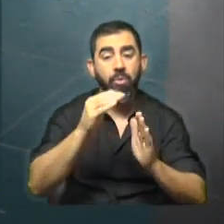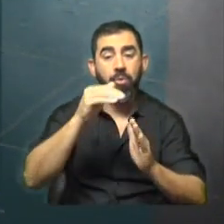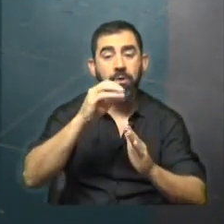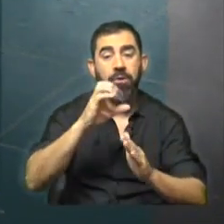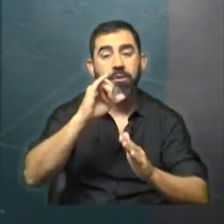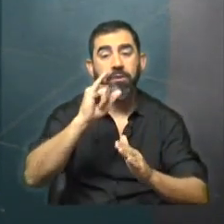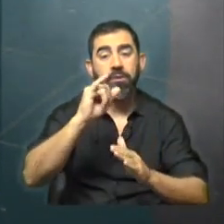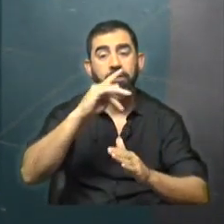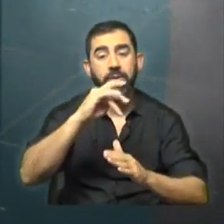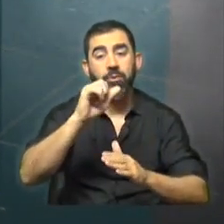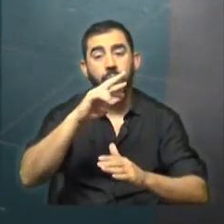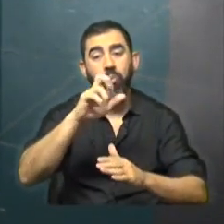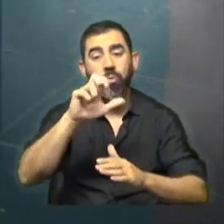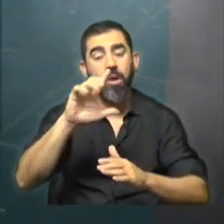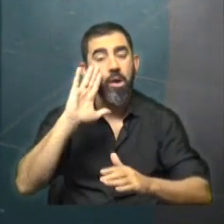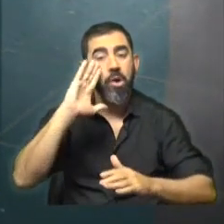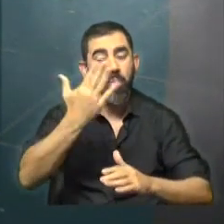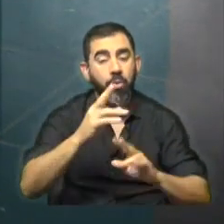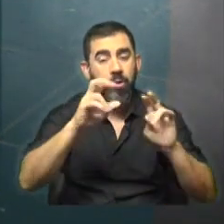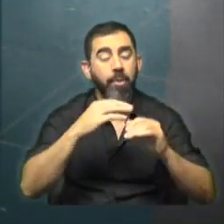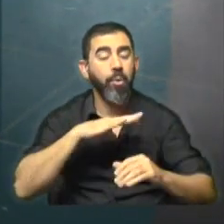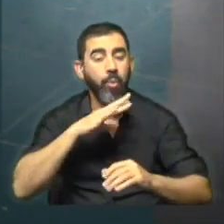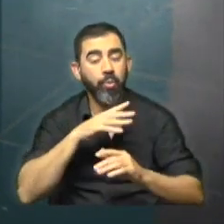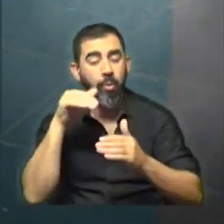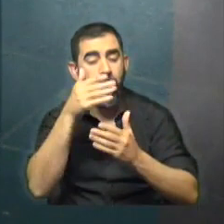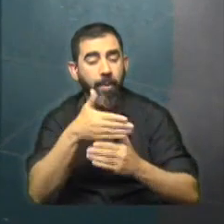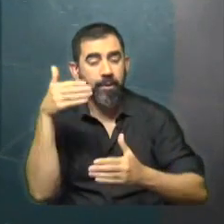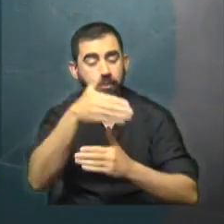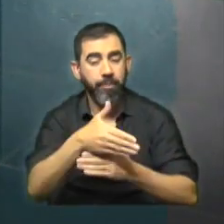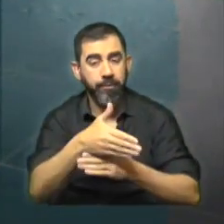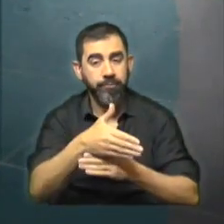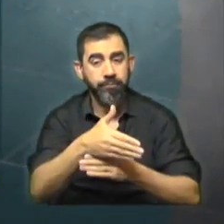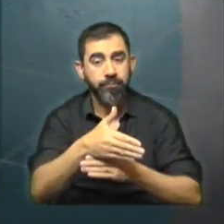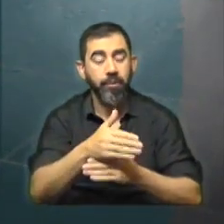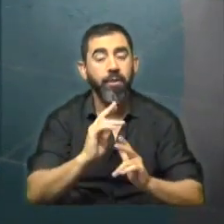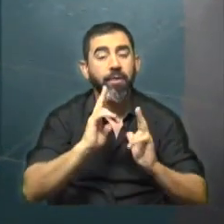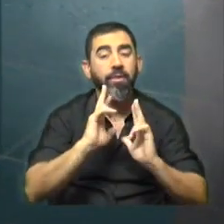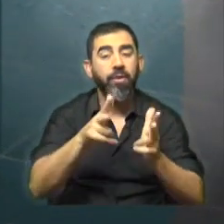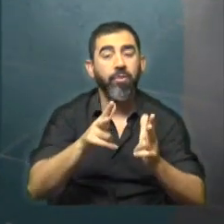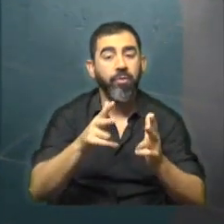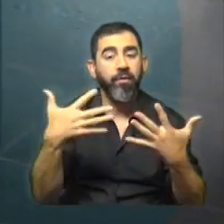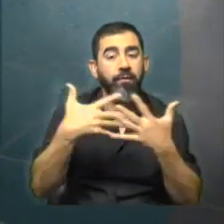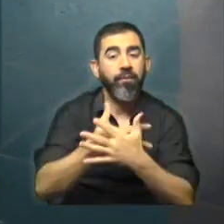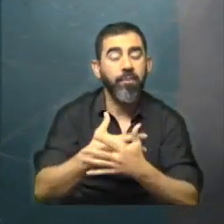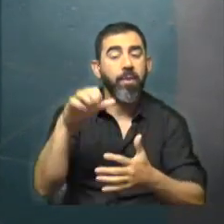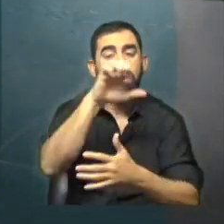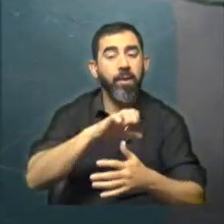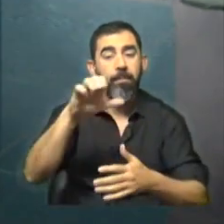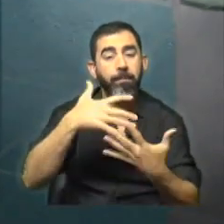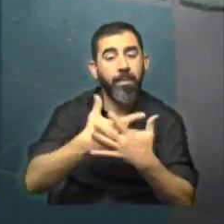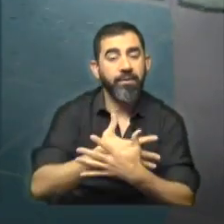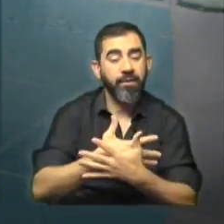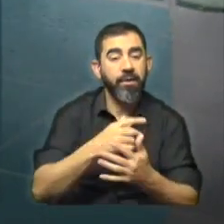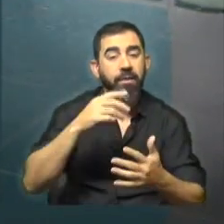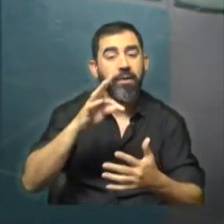reconoció que la contadora realizó operaciones en el esquema de corrupción de Odebrecht, pero dijo que fue víctima de la empresa brasileña. Debe